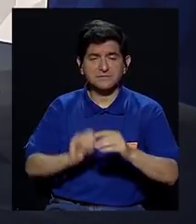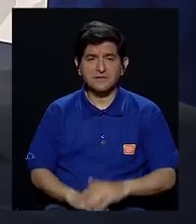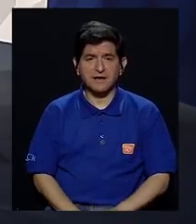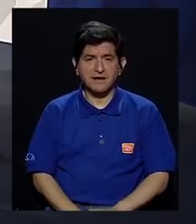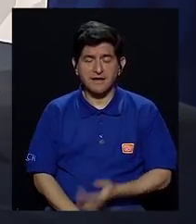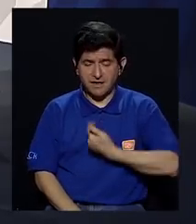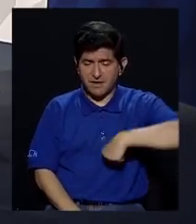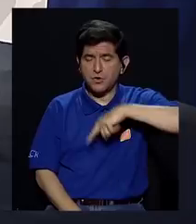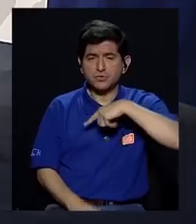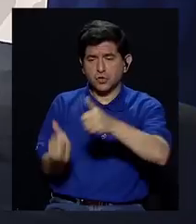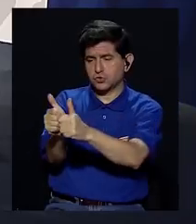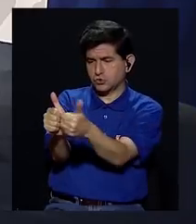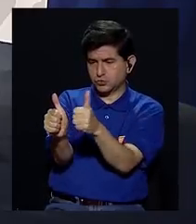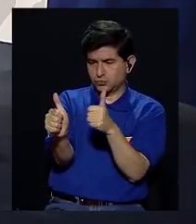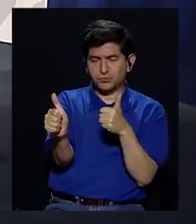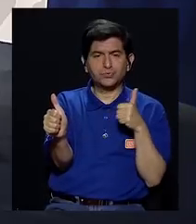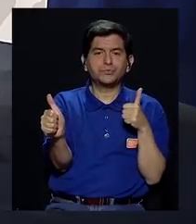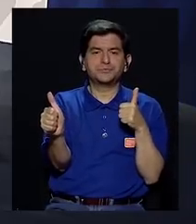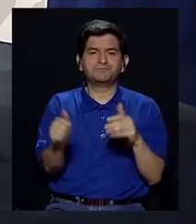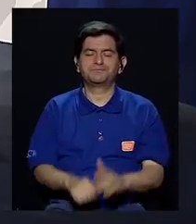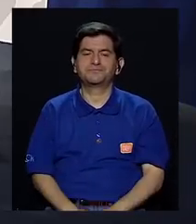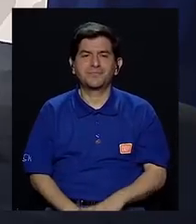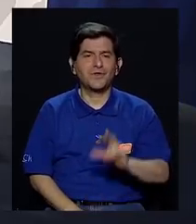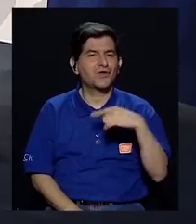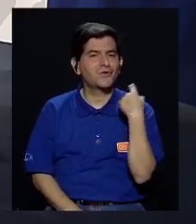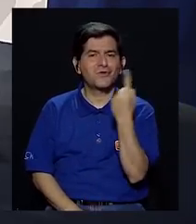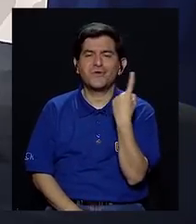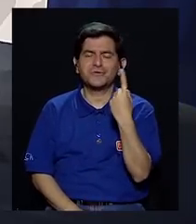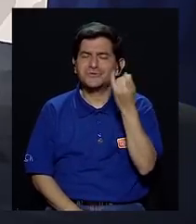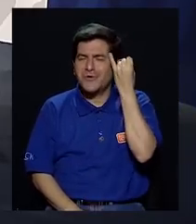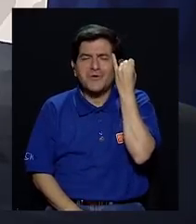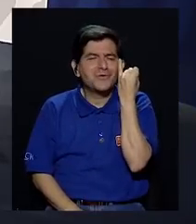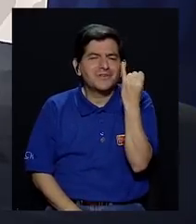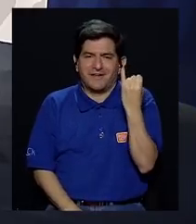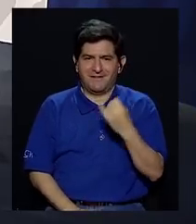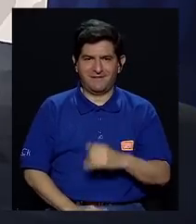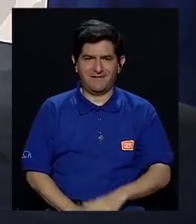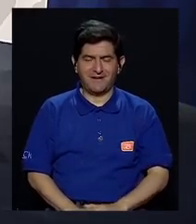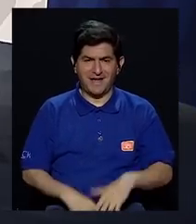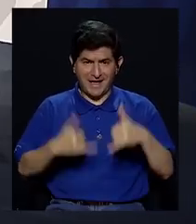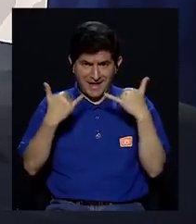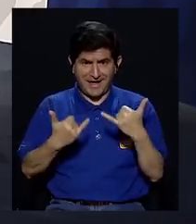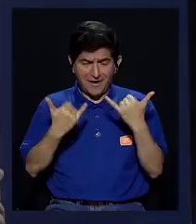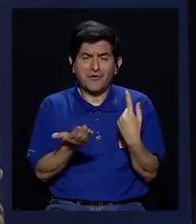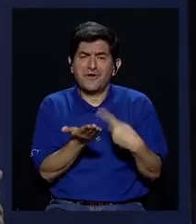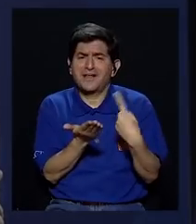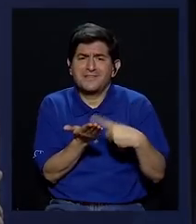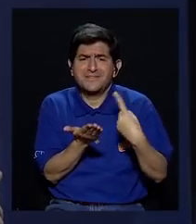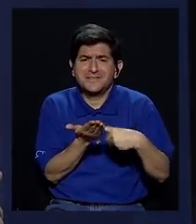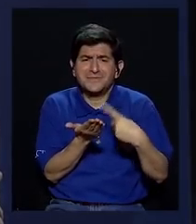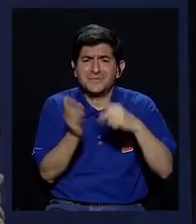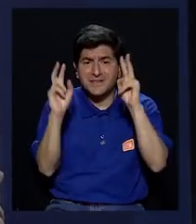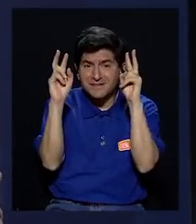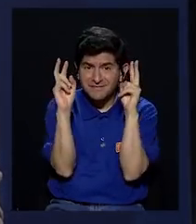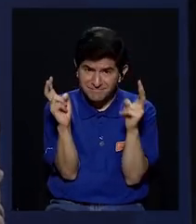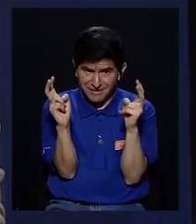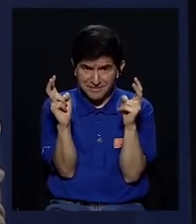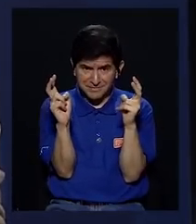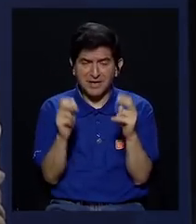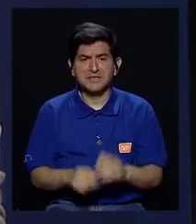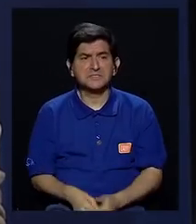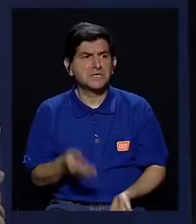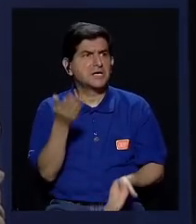que hemos retrocedido, en efecto. Ya no es solo una apreciación. En este momento estamos discutiendo temas